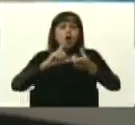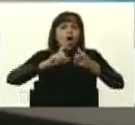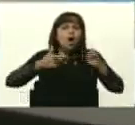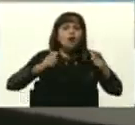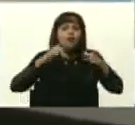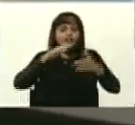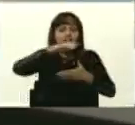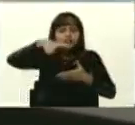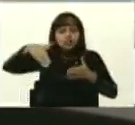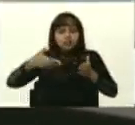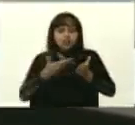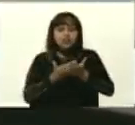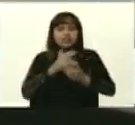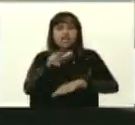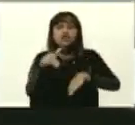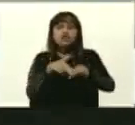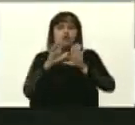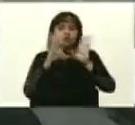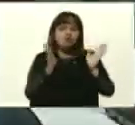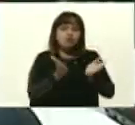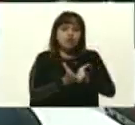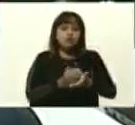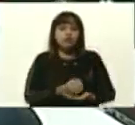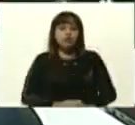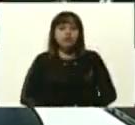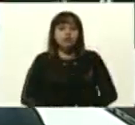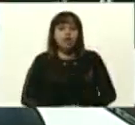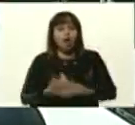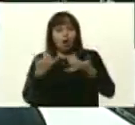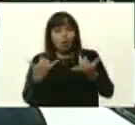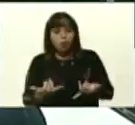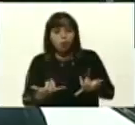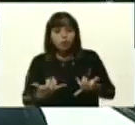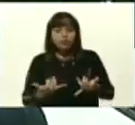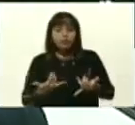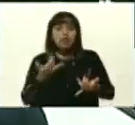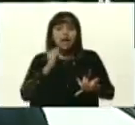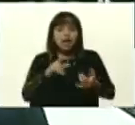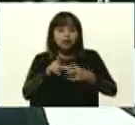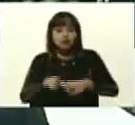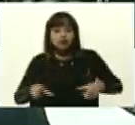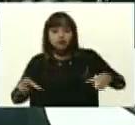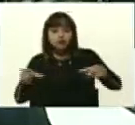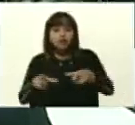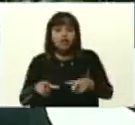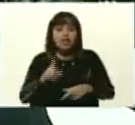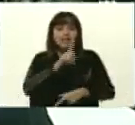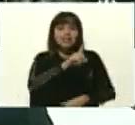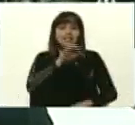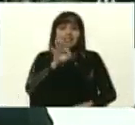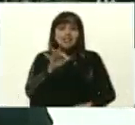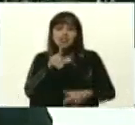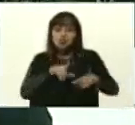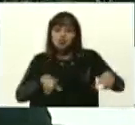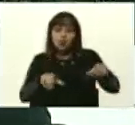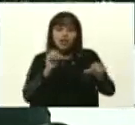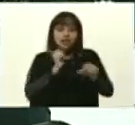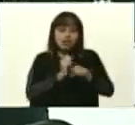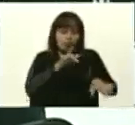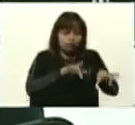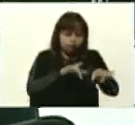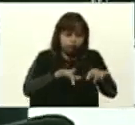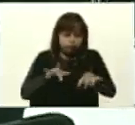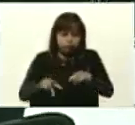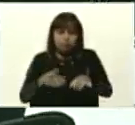y a nivel mundial. En la actualidad estamos contando en esta sala con tres estaciones de trabajo que